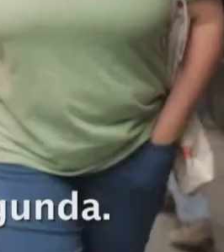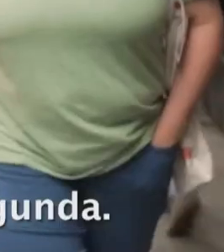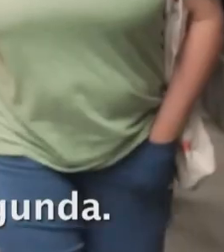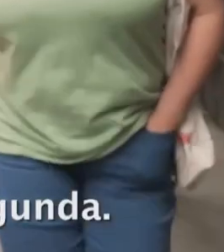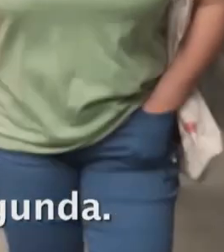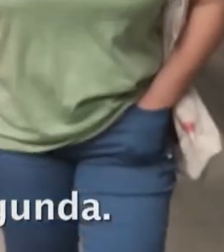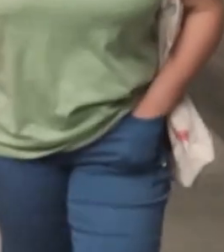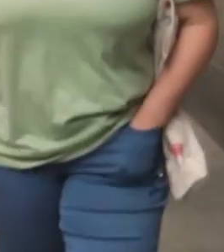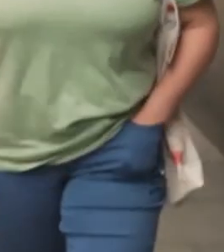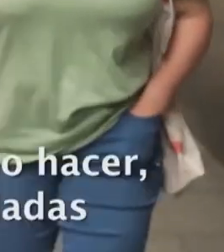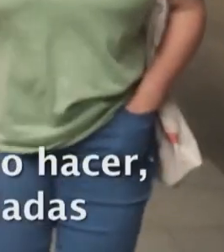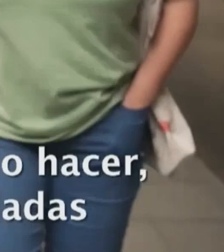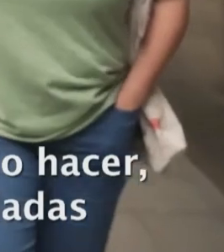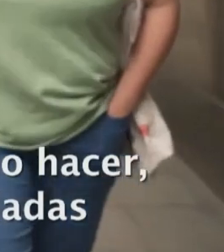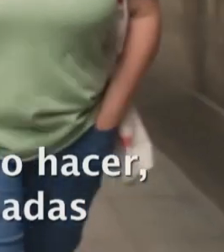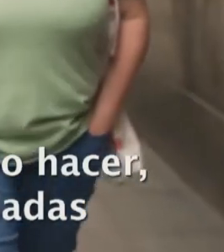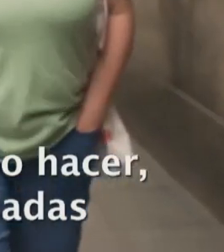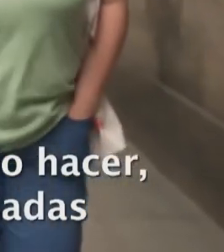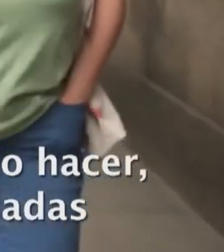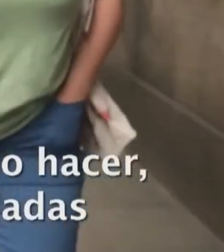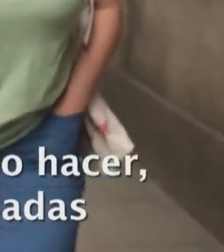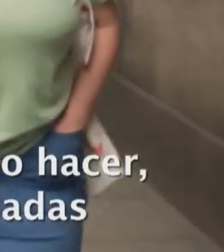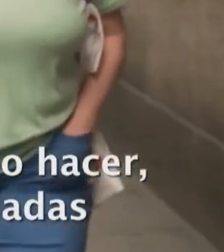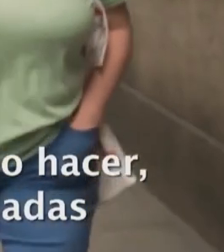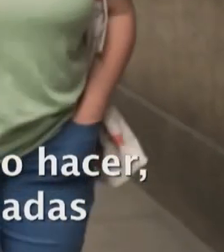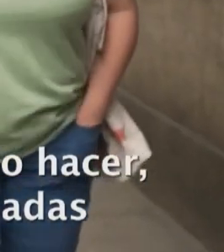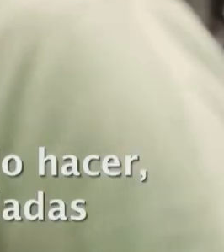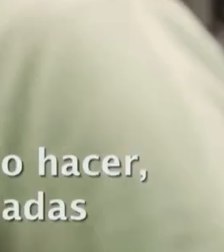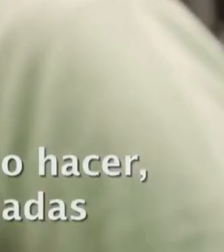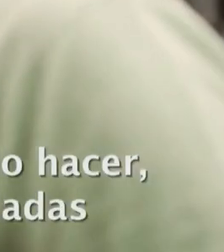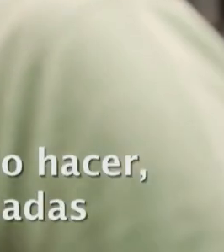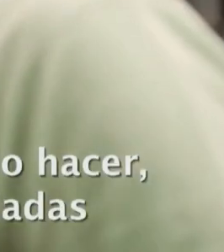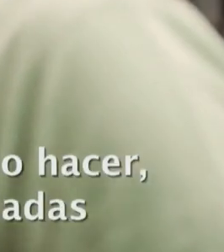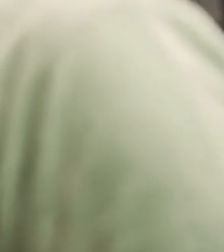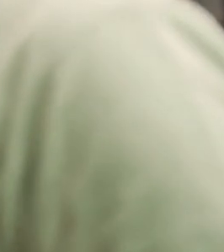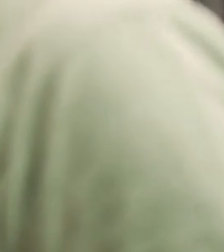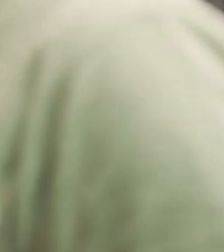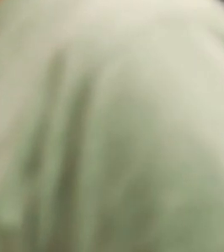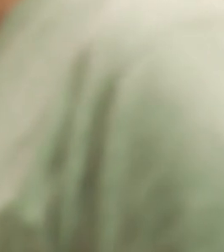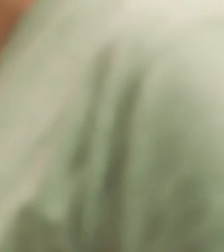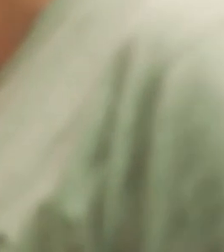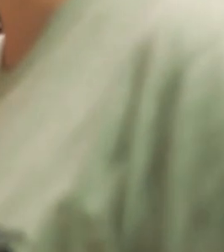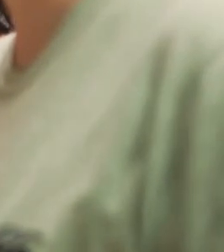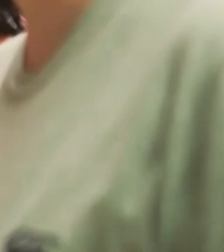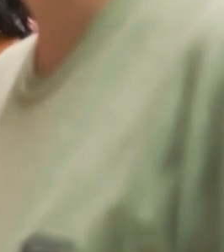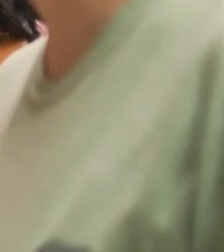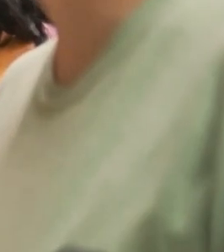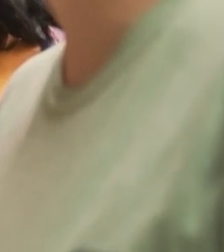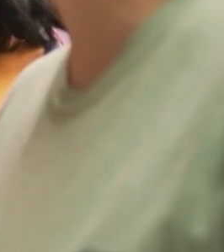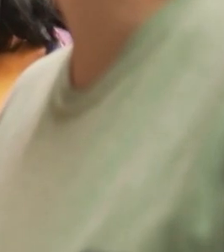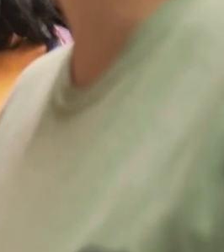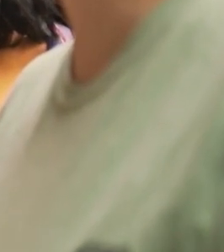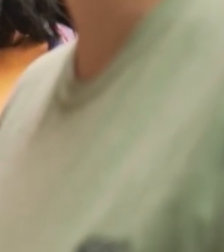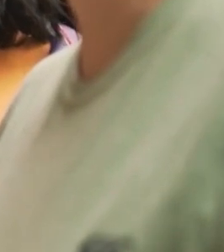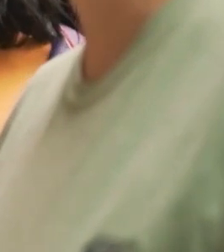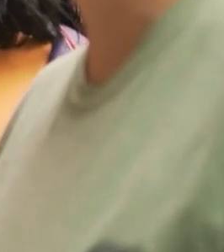era una ciudadana de segunda. Pará, ya hay cosas que no puedo hacer, que me están realmente vedadas solamente porque